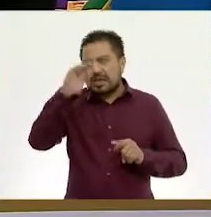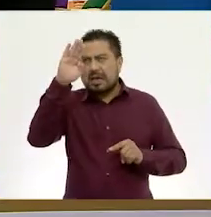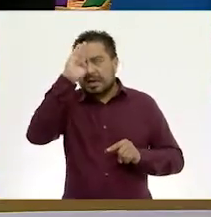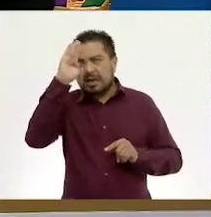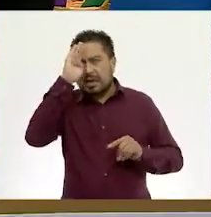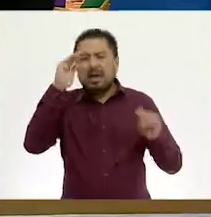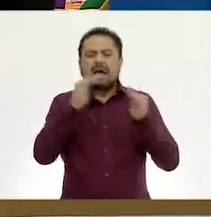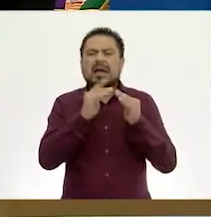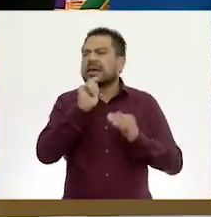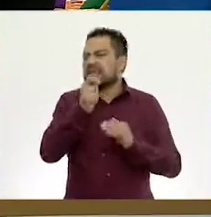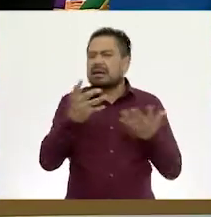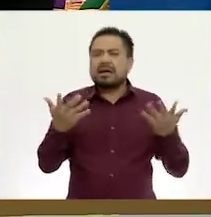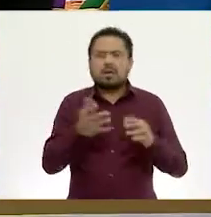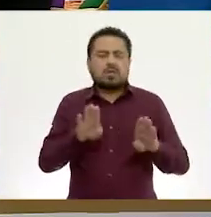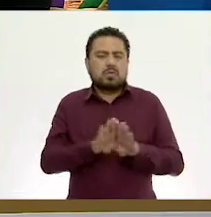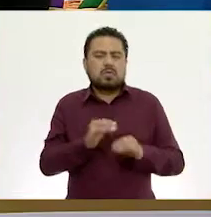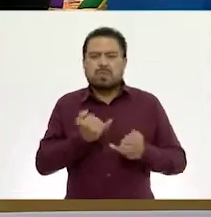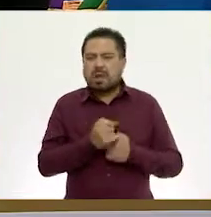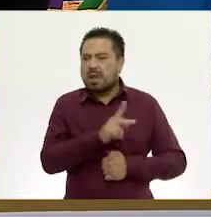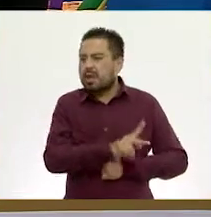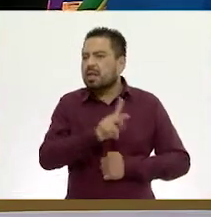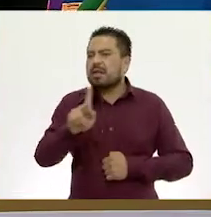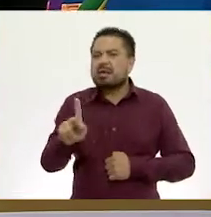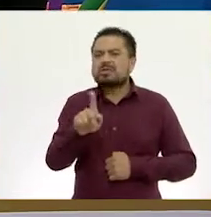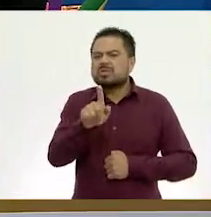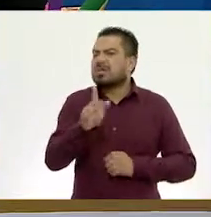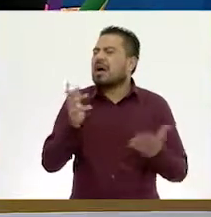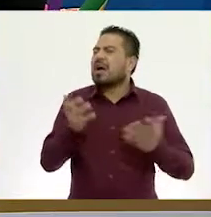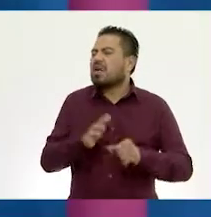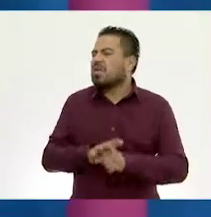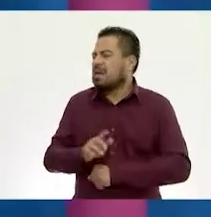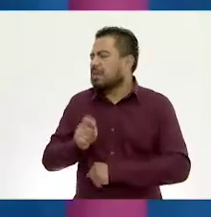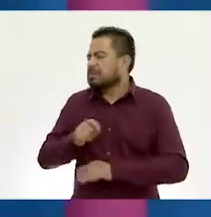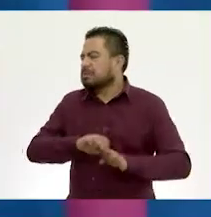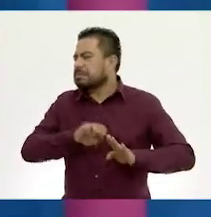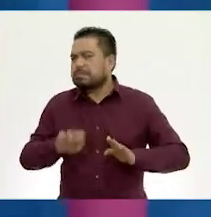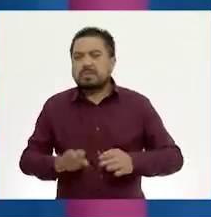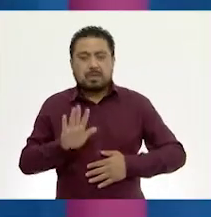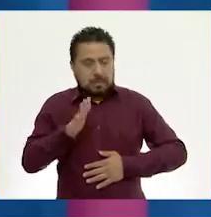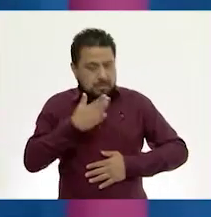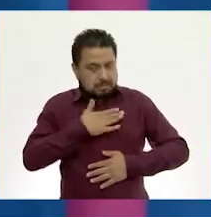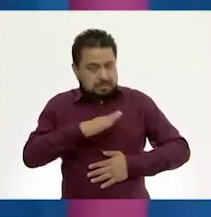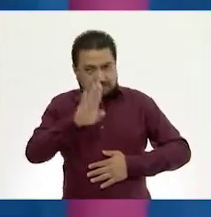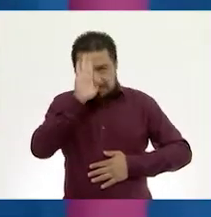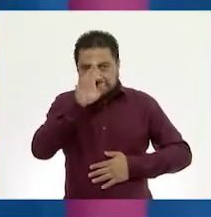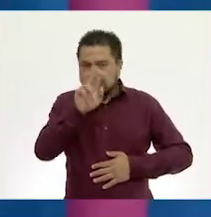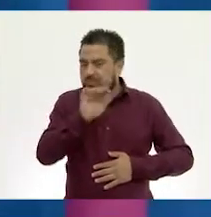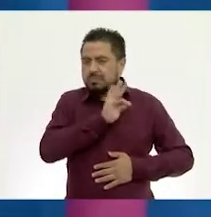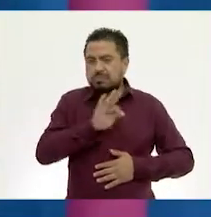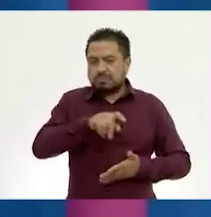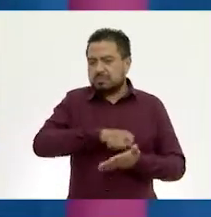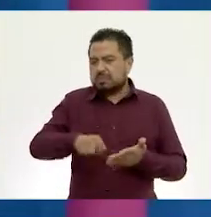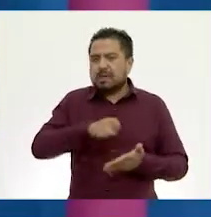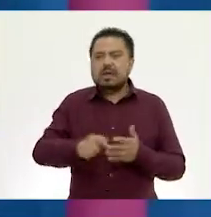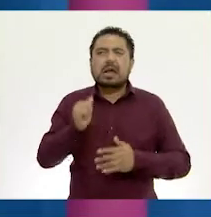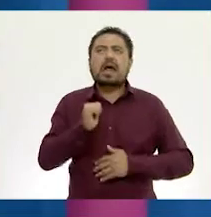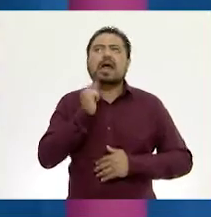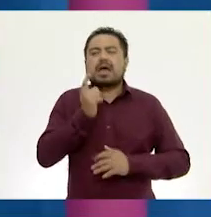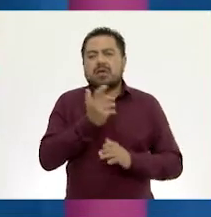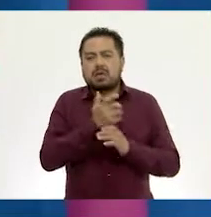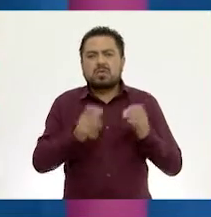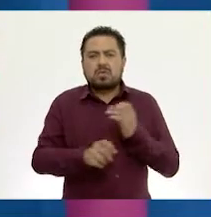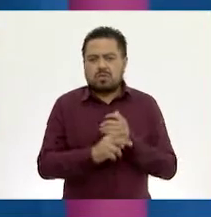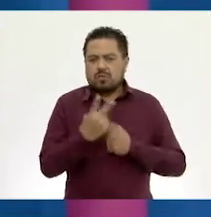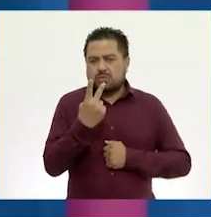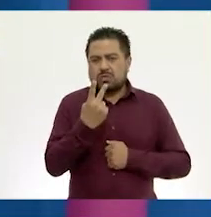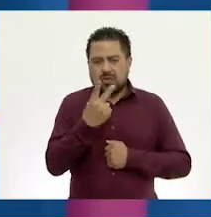harían si estuvieran en esa misma situación? ¿Tú qué harías, María? Pues yo creo que ya no podría comprar algún artículo de los dos